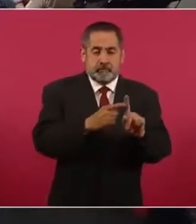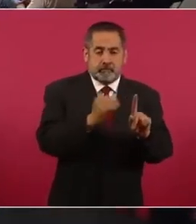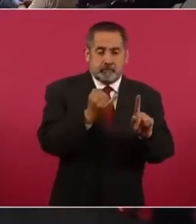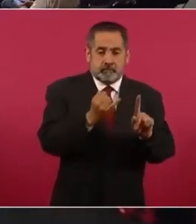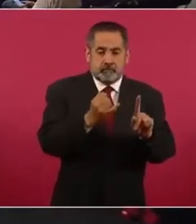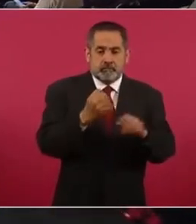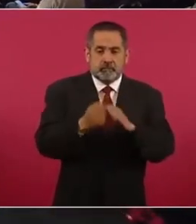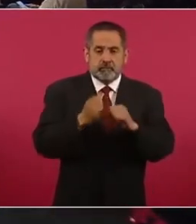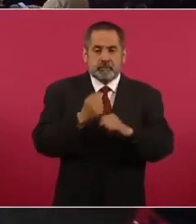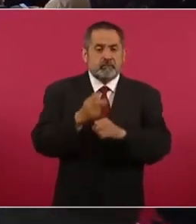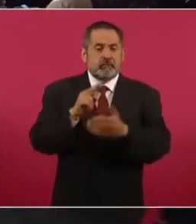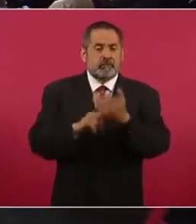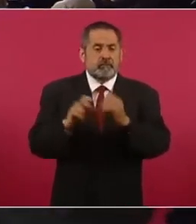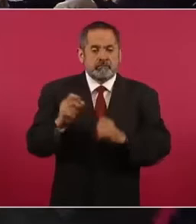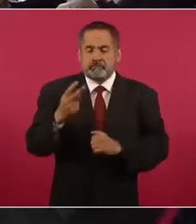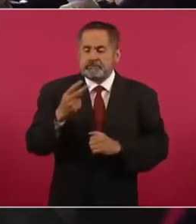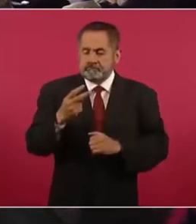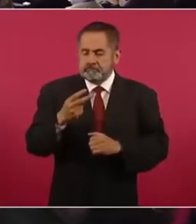de 2022.